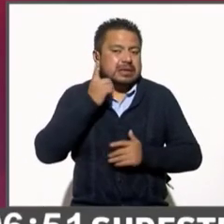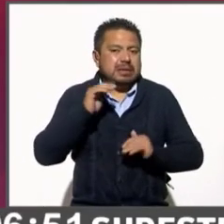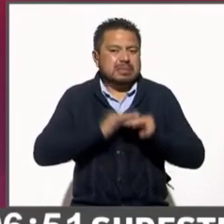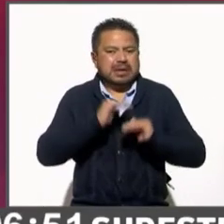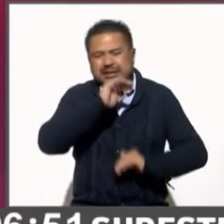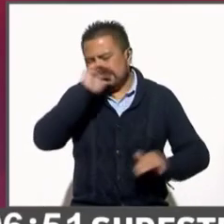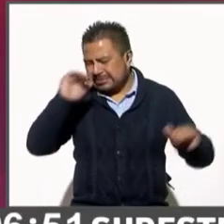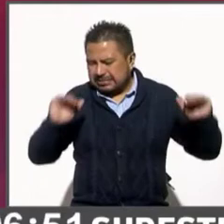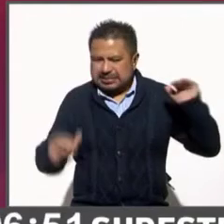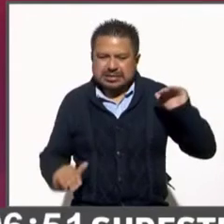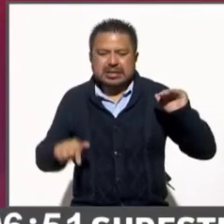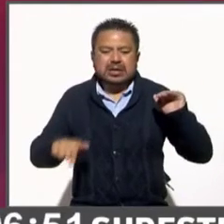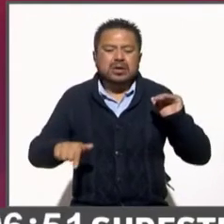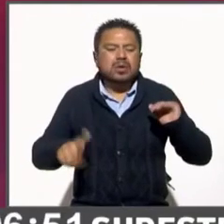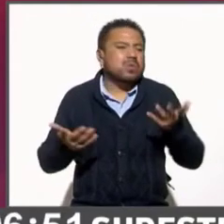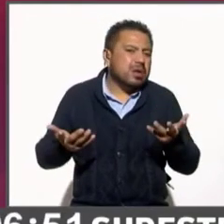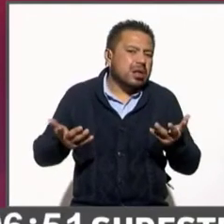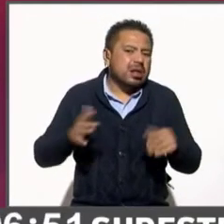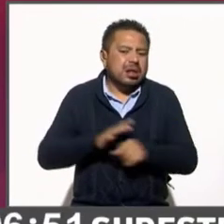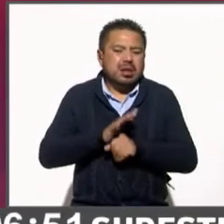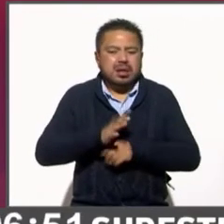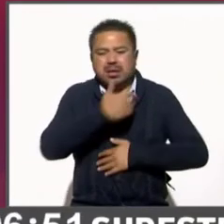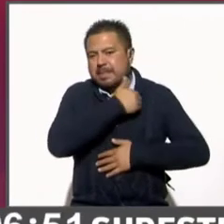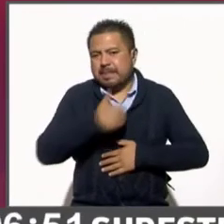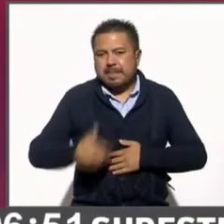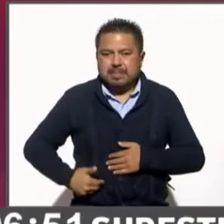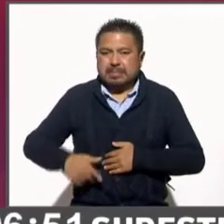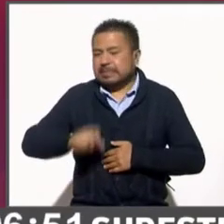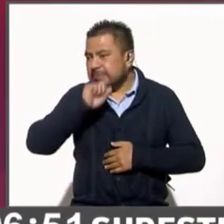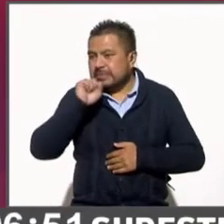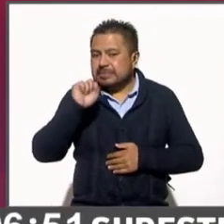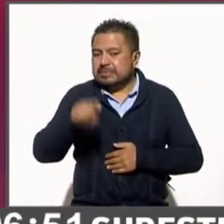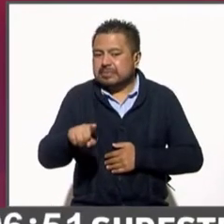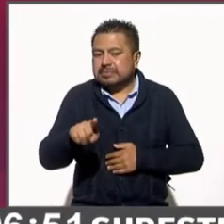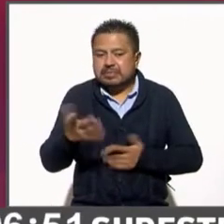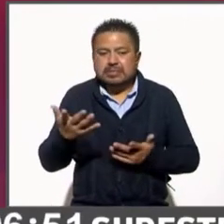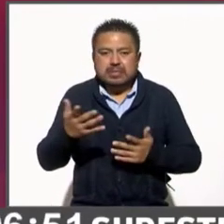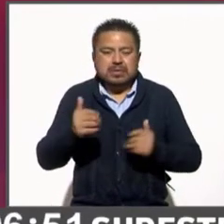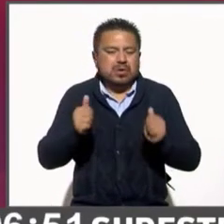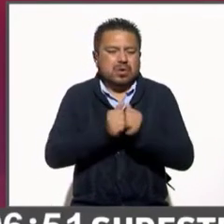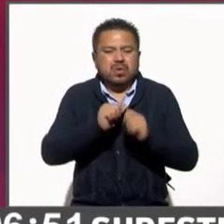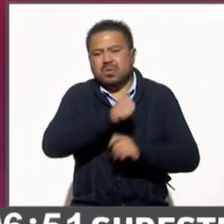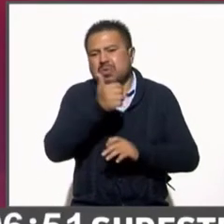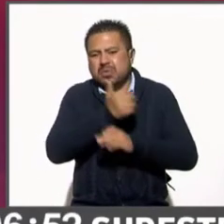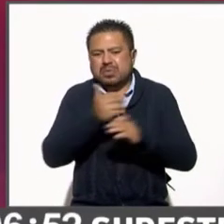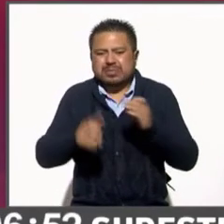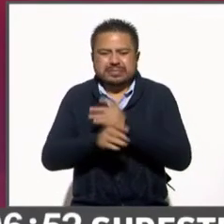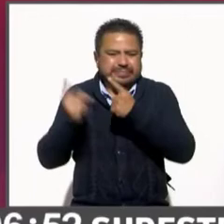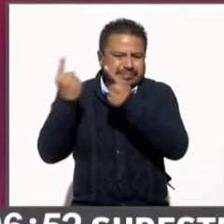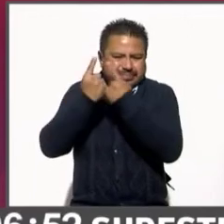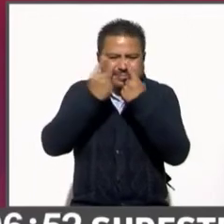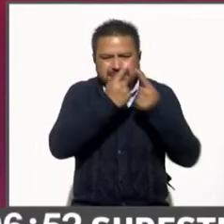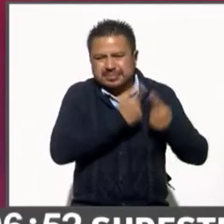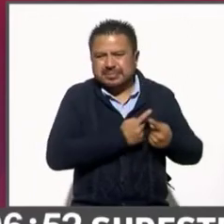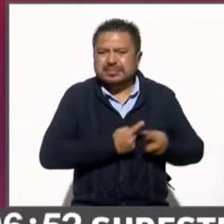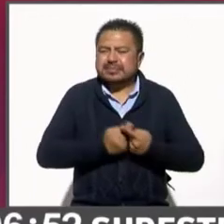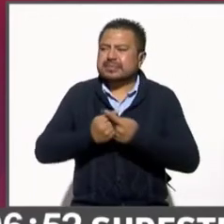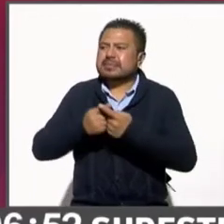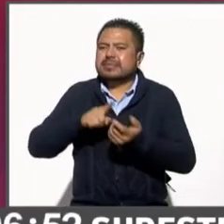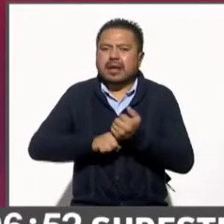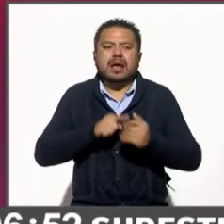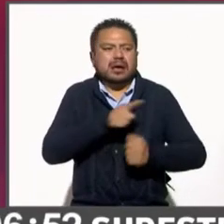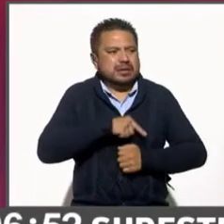presidente, que ante cualquier polémica o controversia es entendible porque